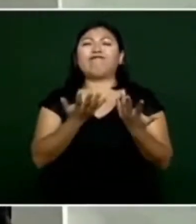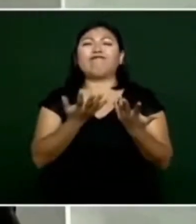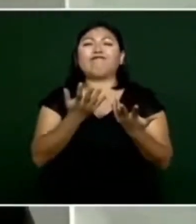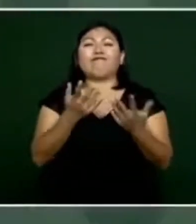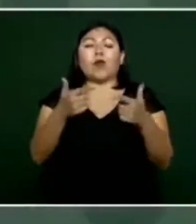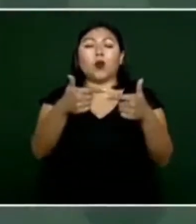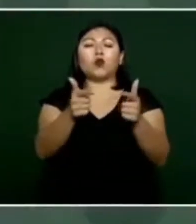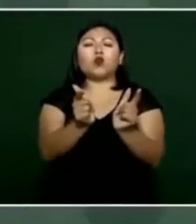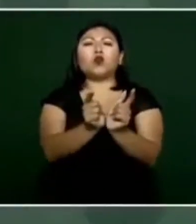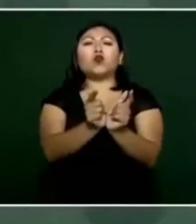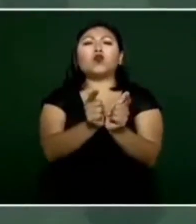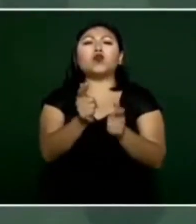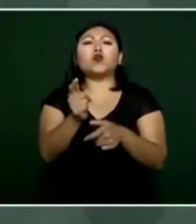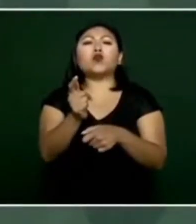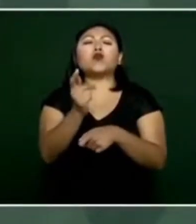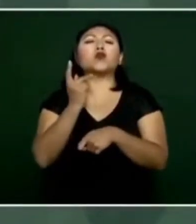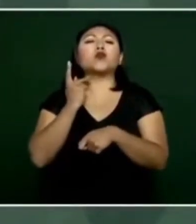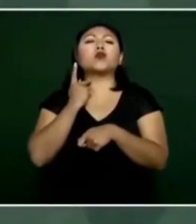pues surgió,